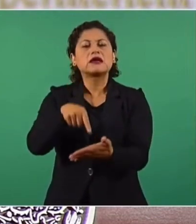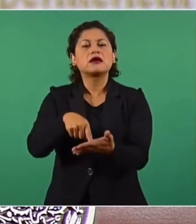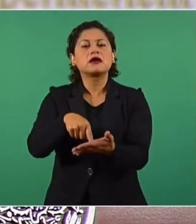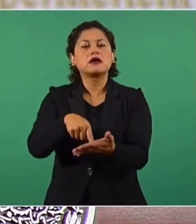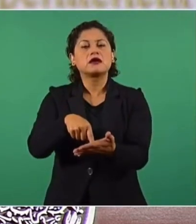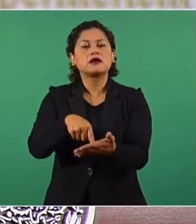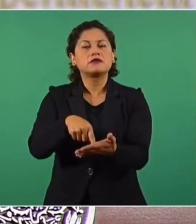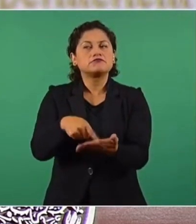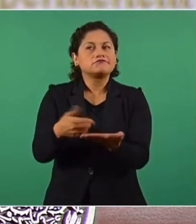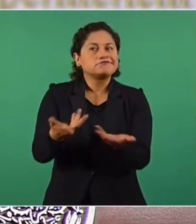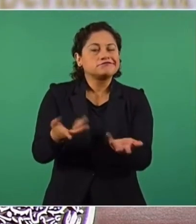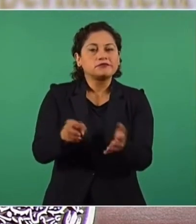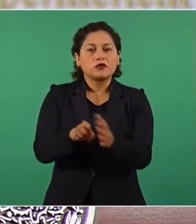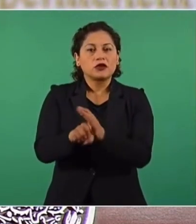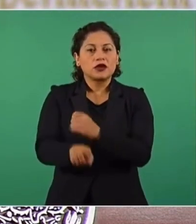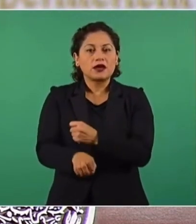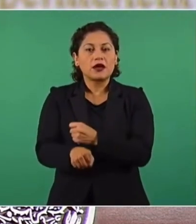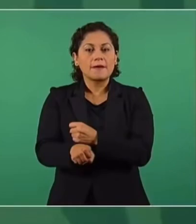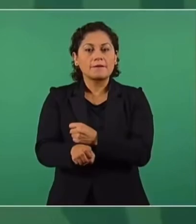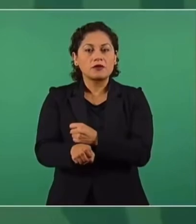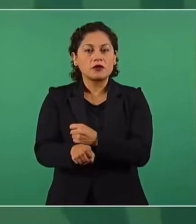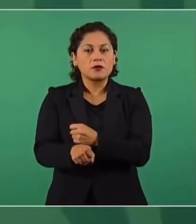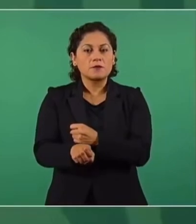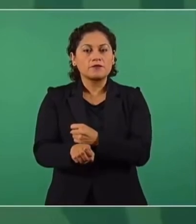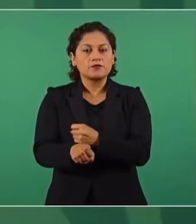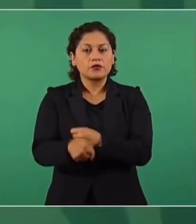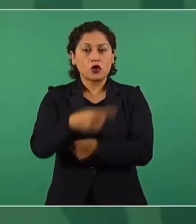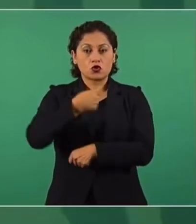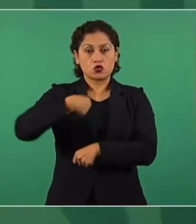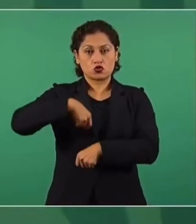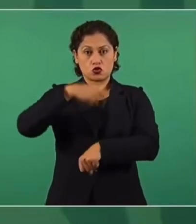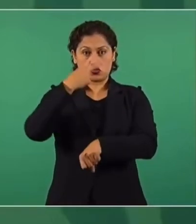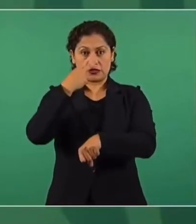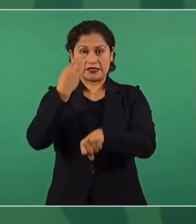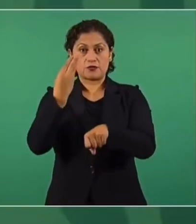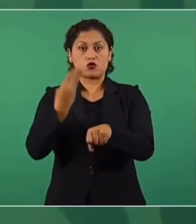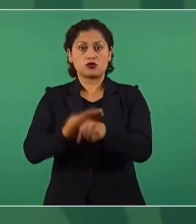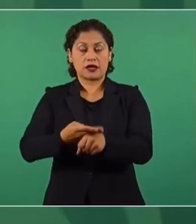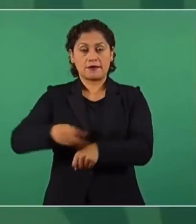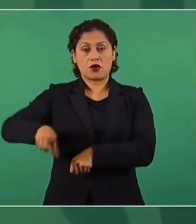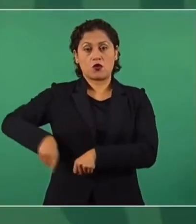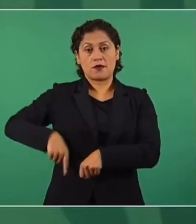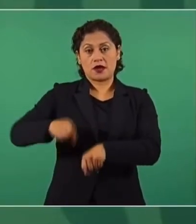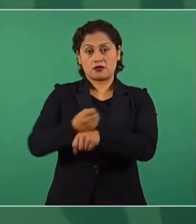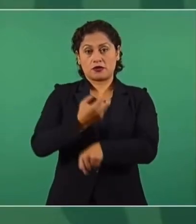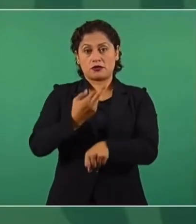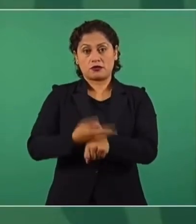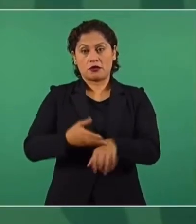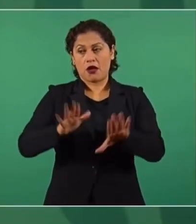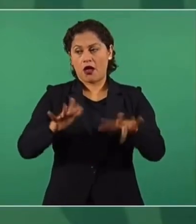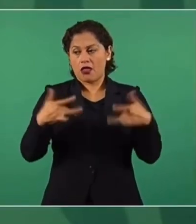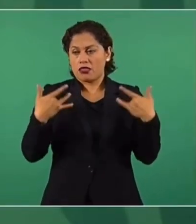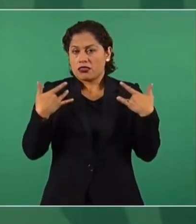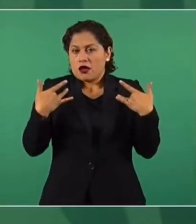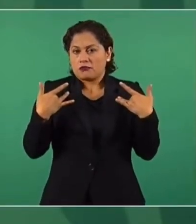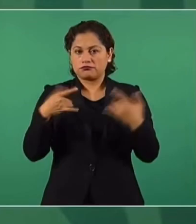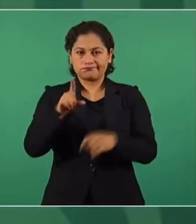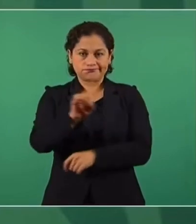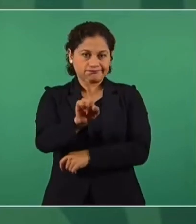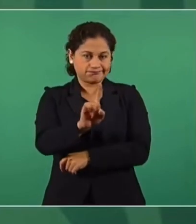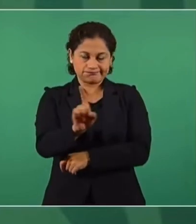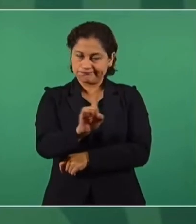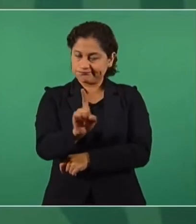quitar la responsabilidad ni al gobierno ni a la secretaría. Como secretaría nos queda muy claro la responsabilidad que tenemos